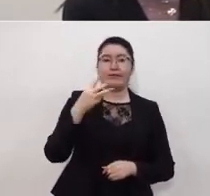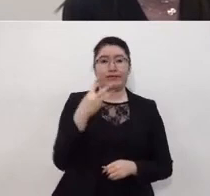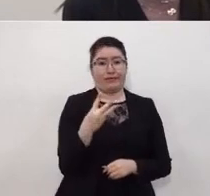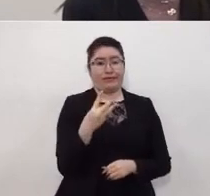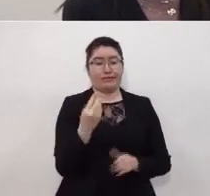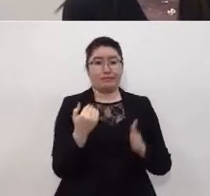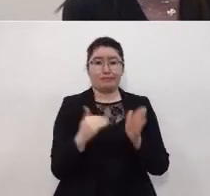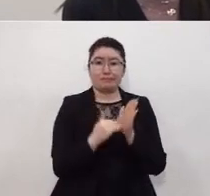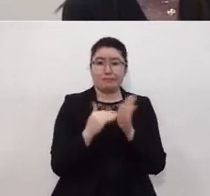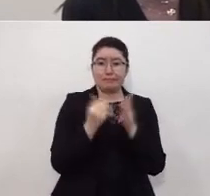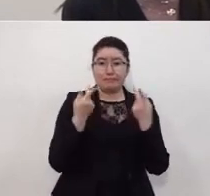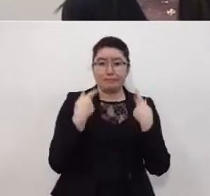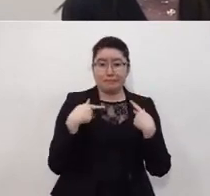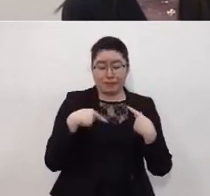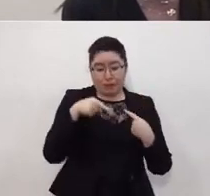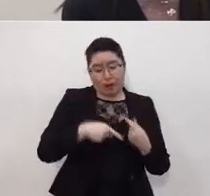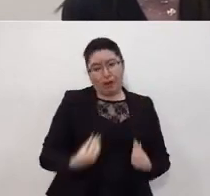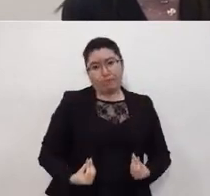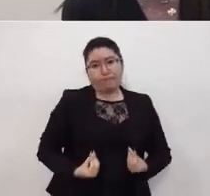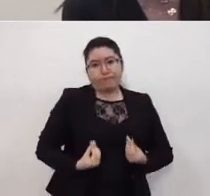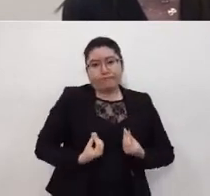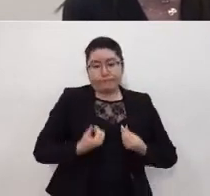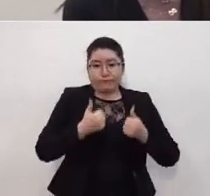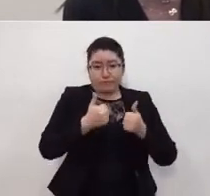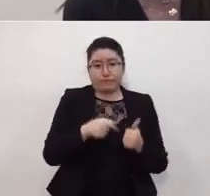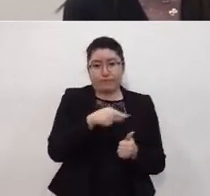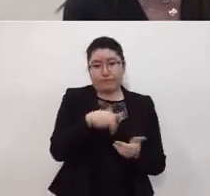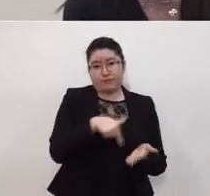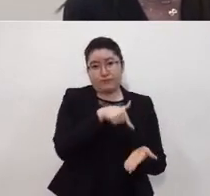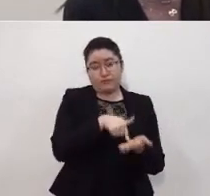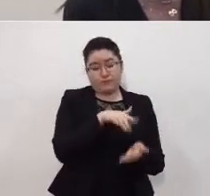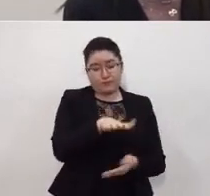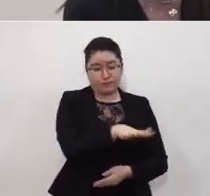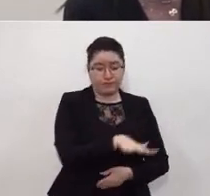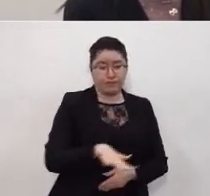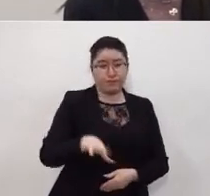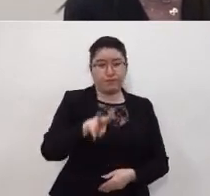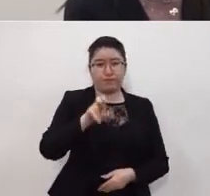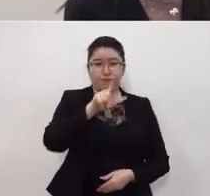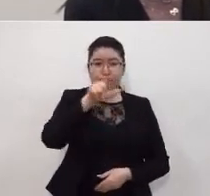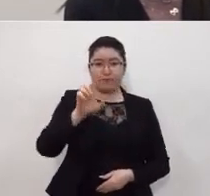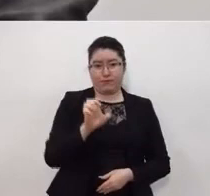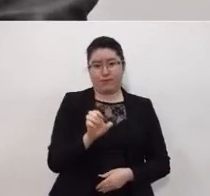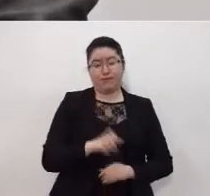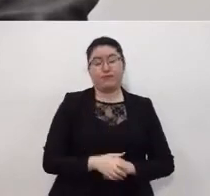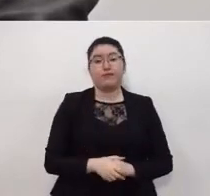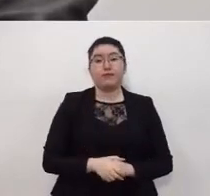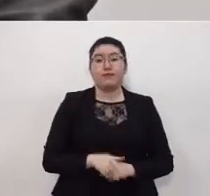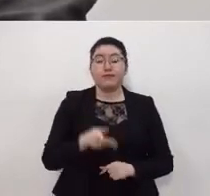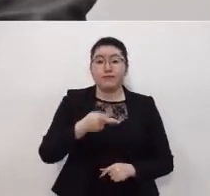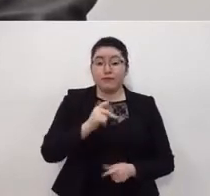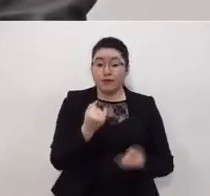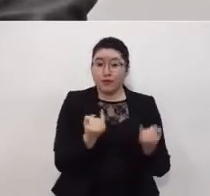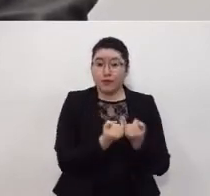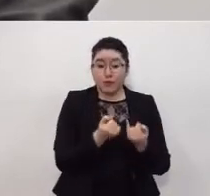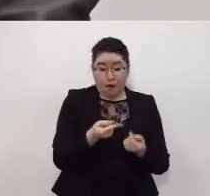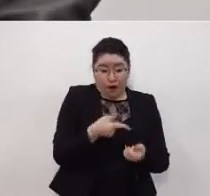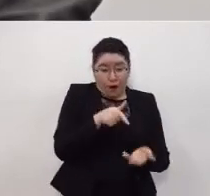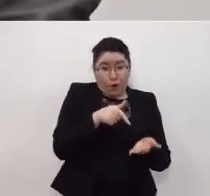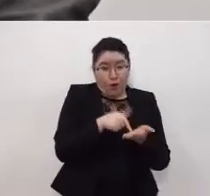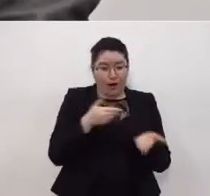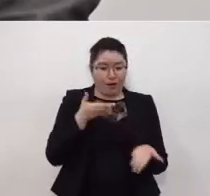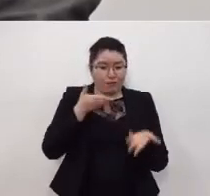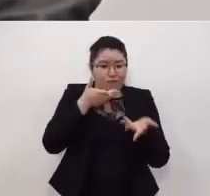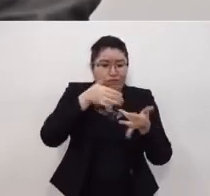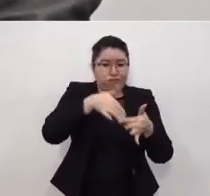más de veintitrés millones de personas residen permanentemente en este Valle de México, pero además es la zona económica y